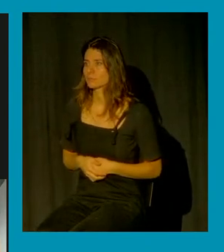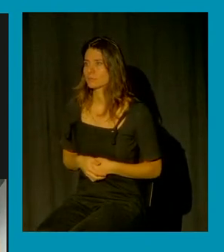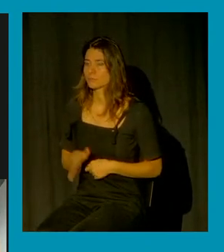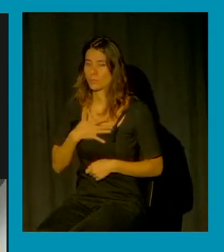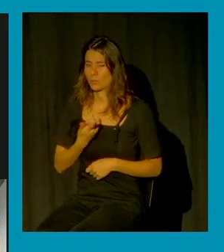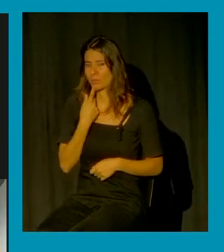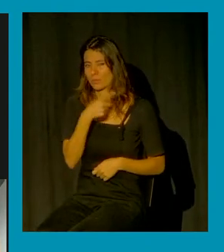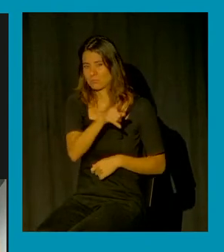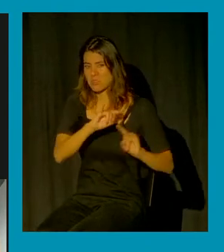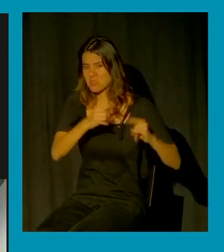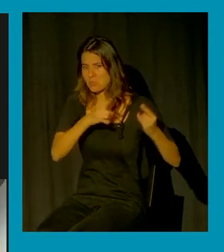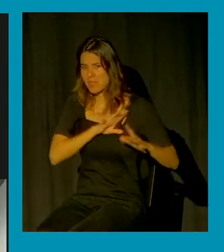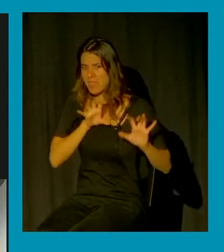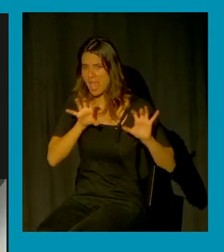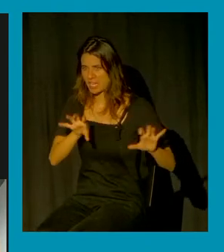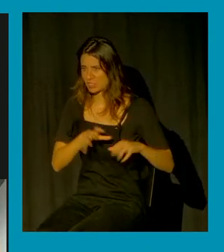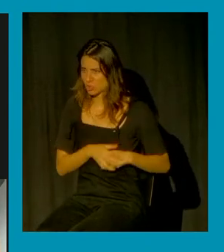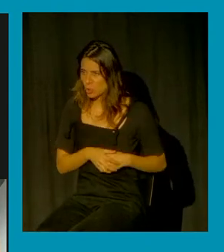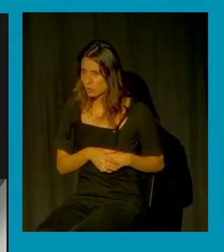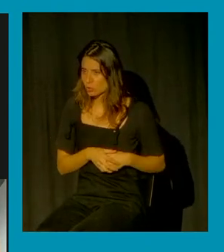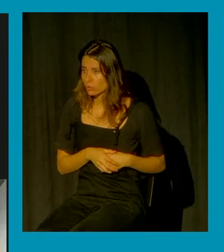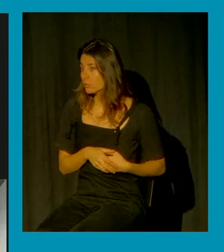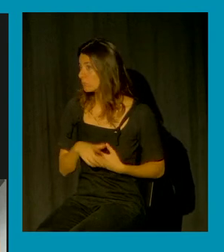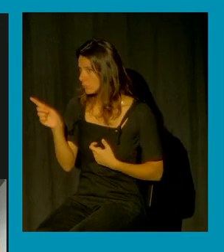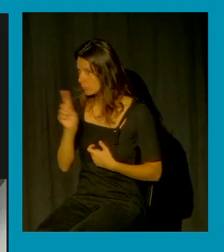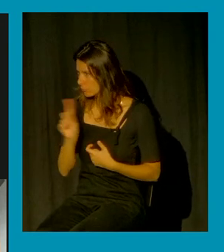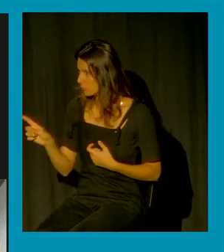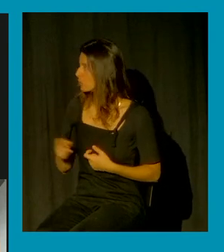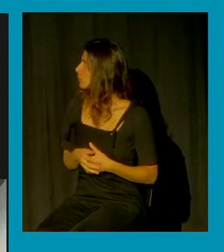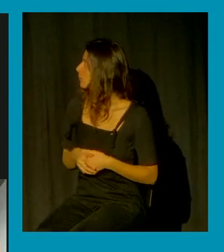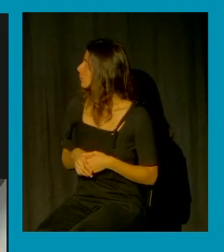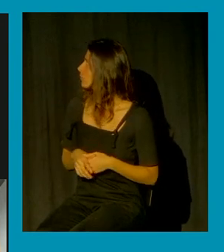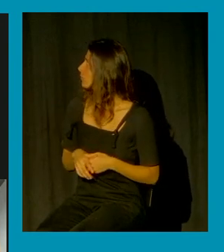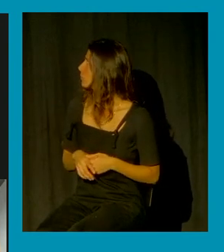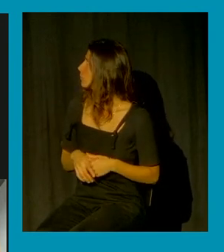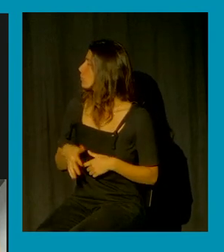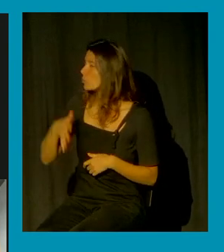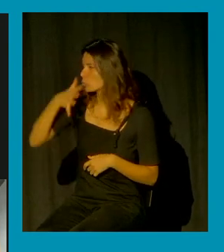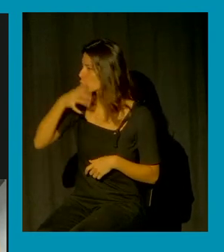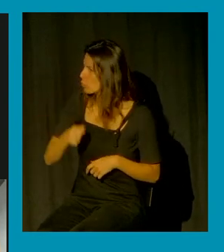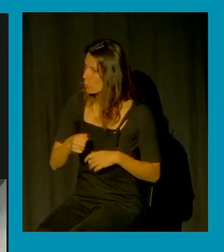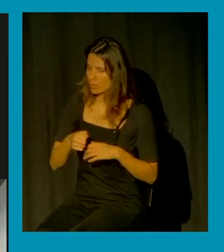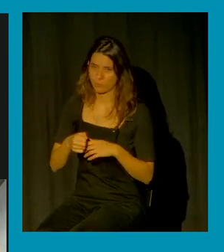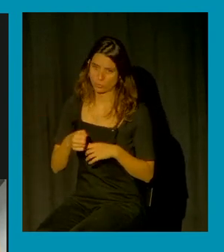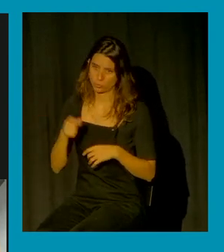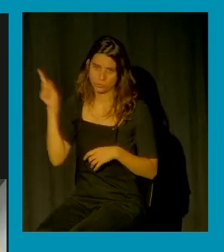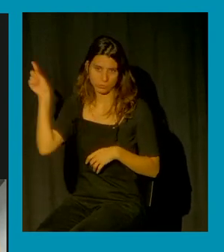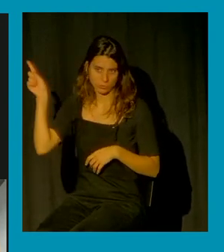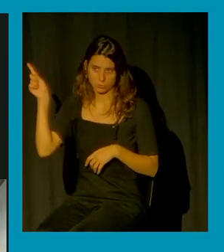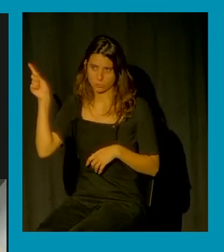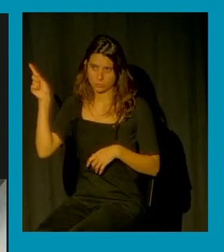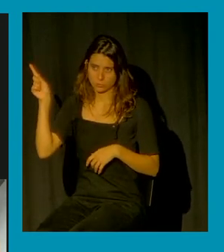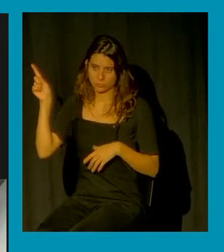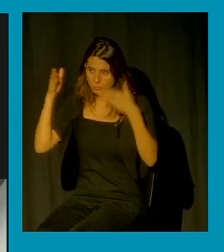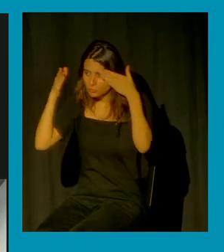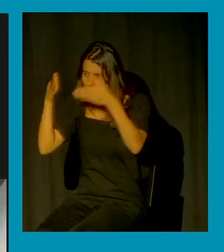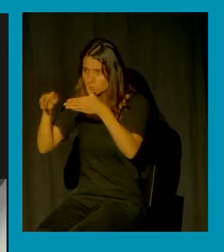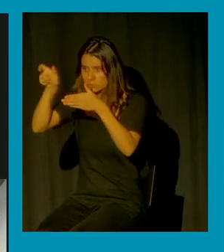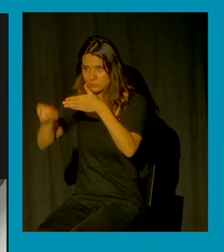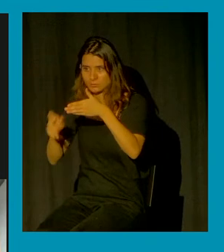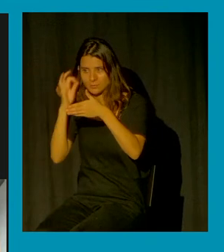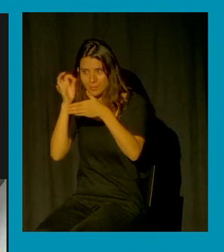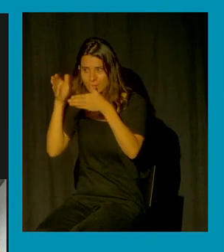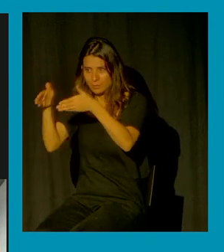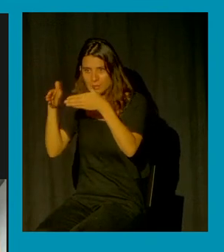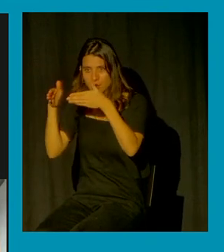si queremos cambiar las contrarrepresentaciones no podemos seguir poniendo el foco en ellas tenemos que poner el foco en